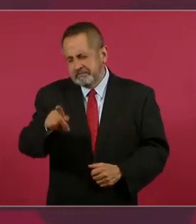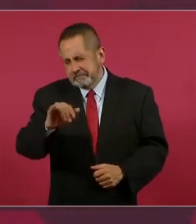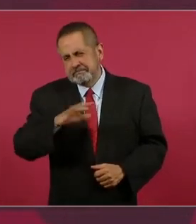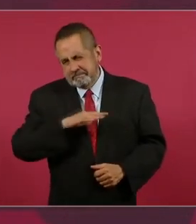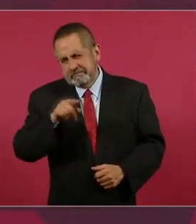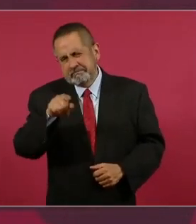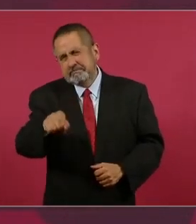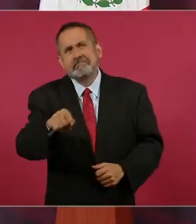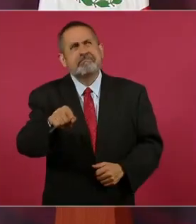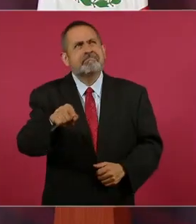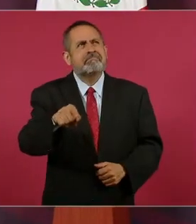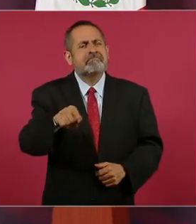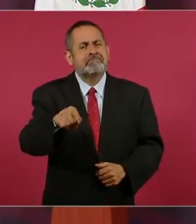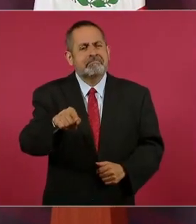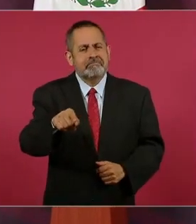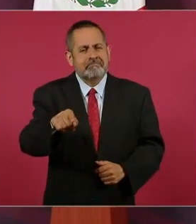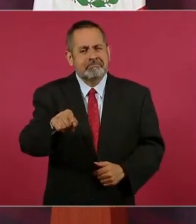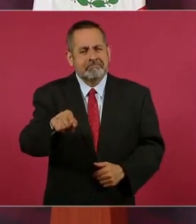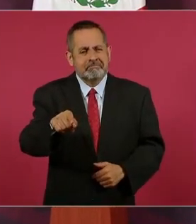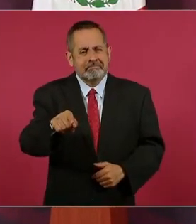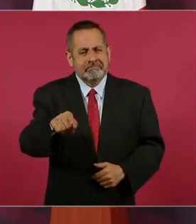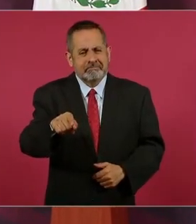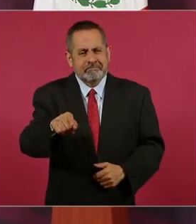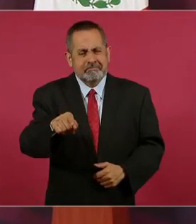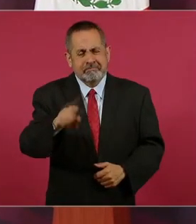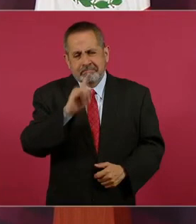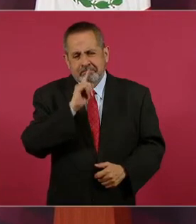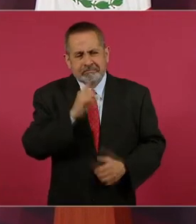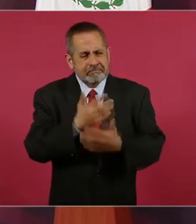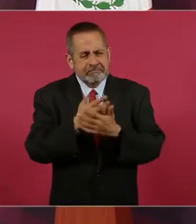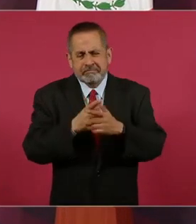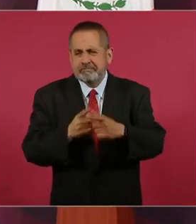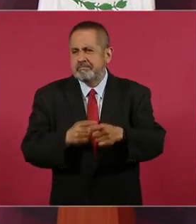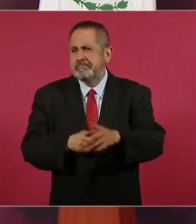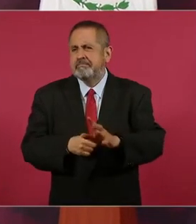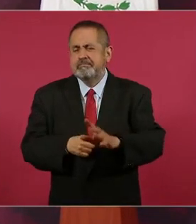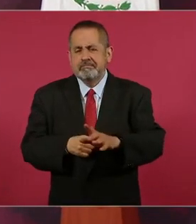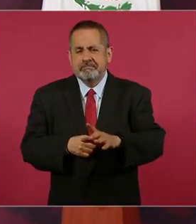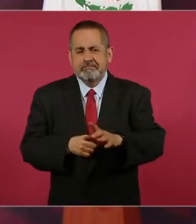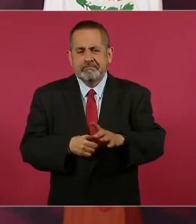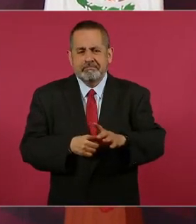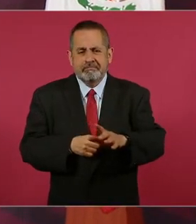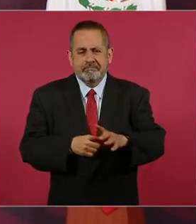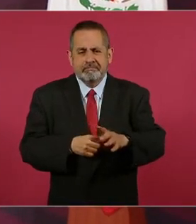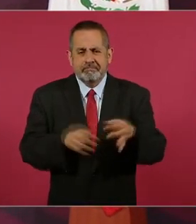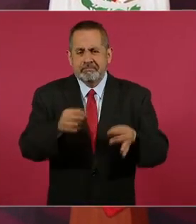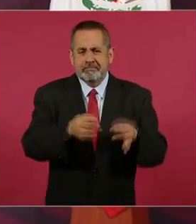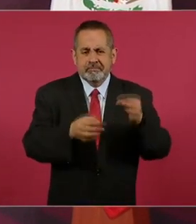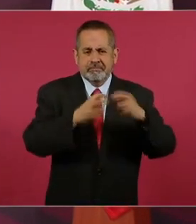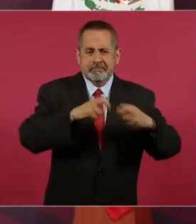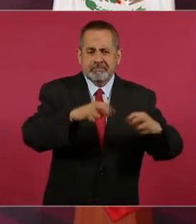en vela el ministro